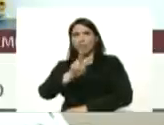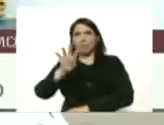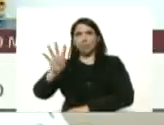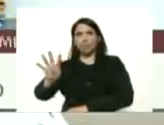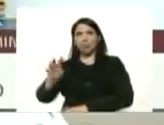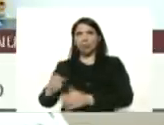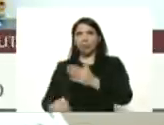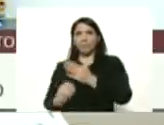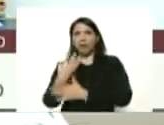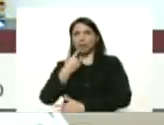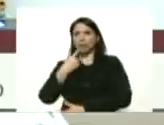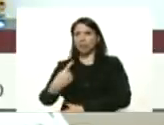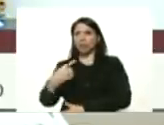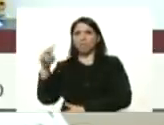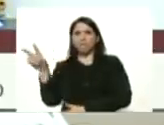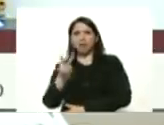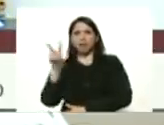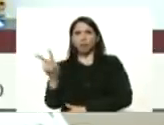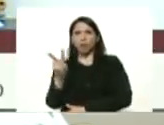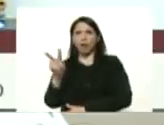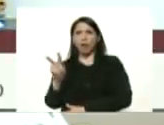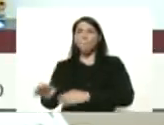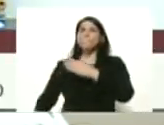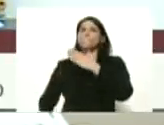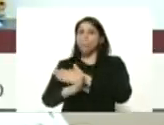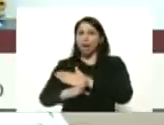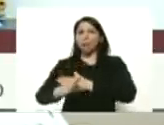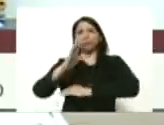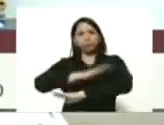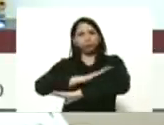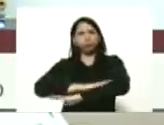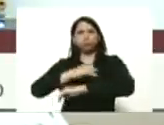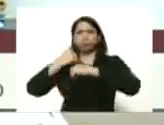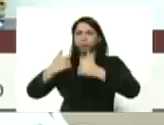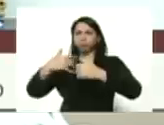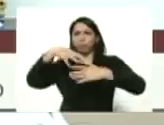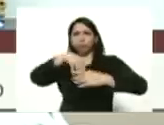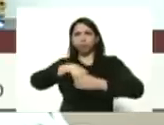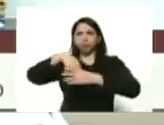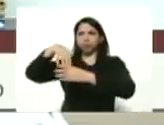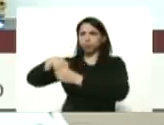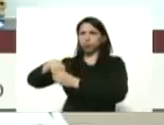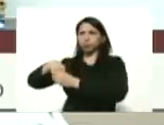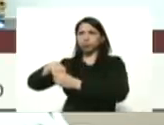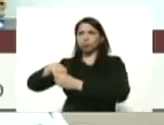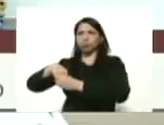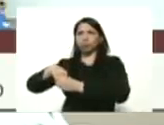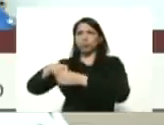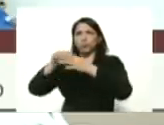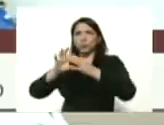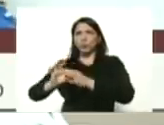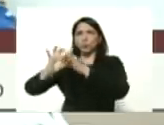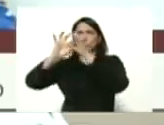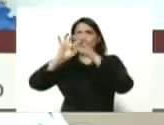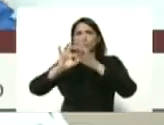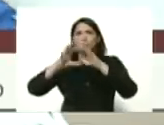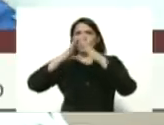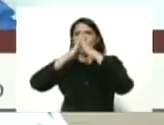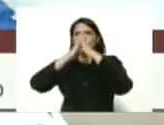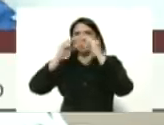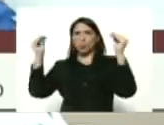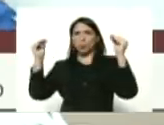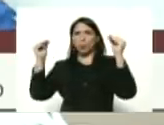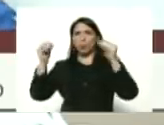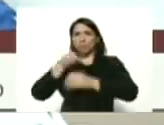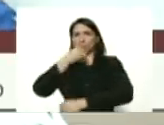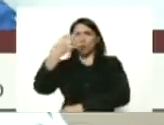de mayo le digo Venezuela vamos disciplina cuarentena y unión entre todas y todas